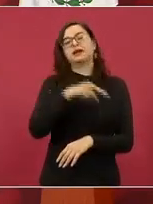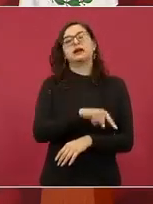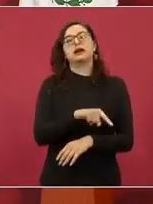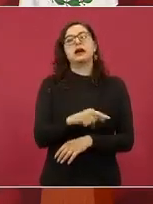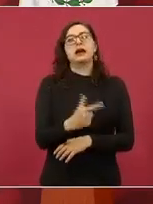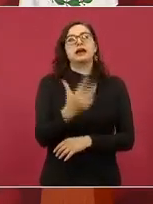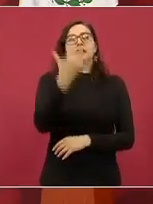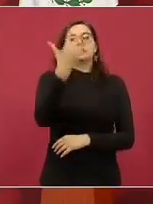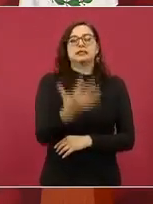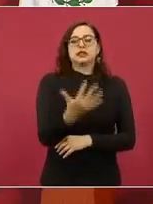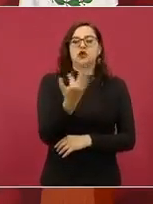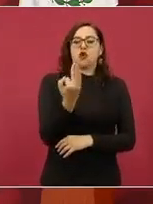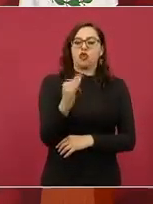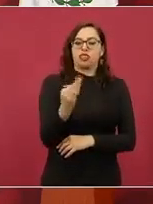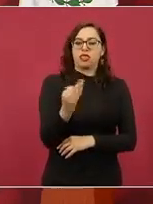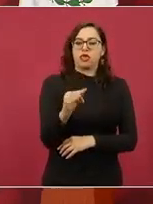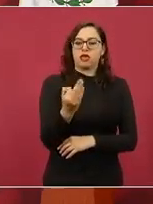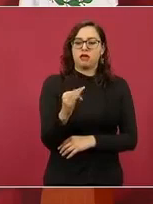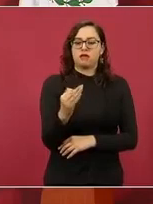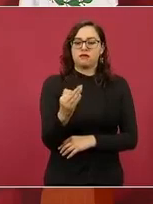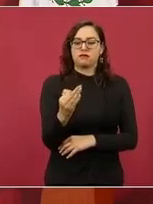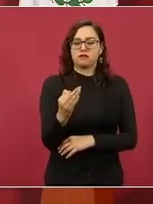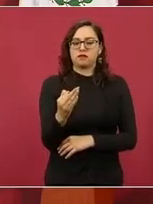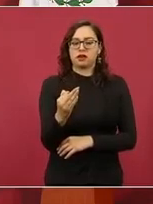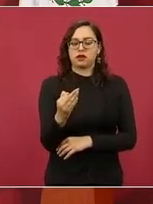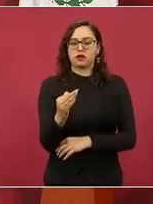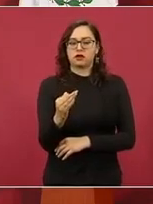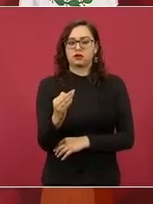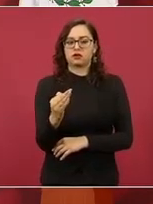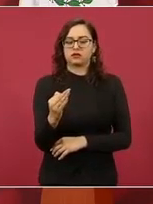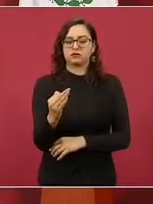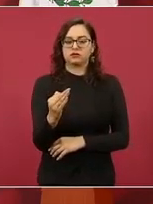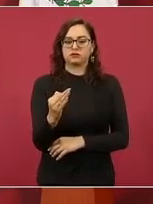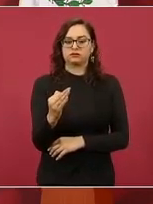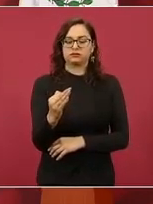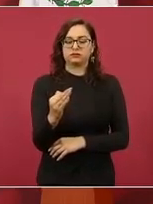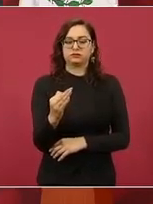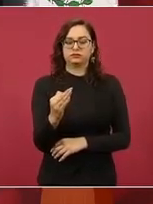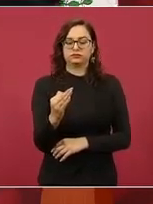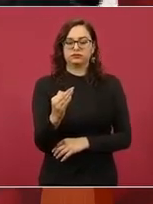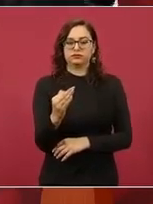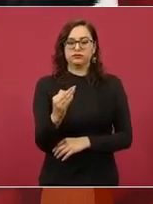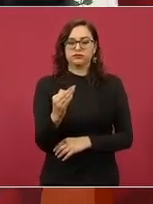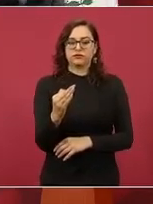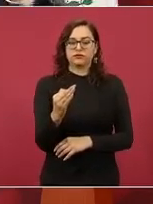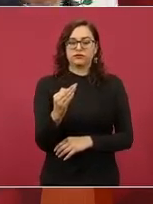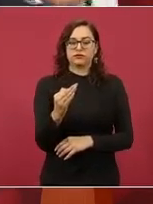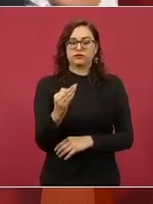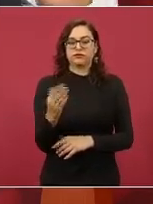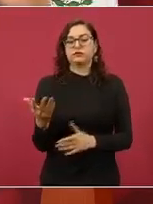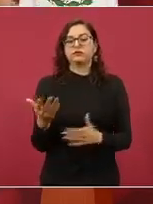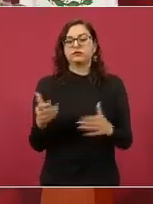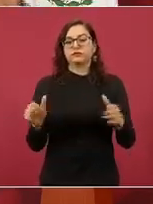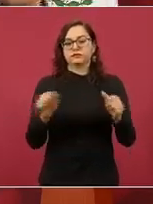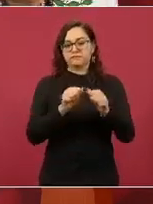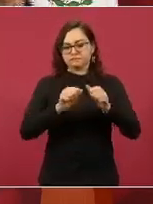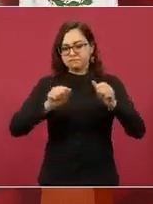febrero, pusieron una manta